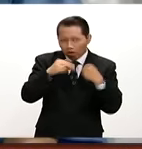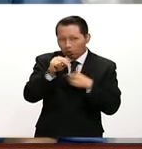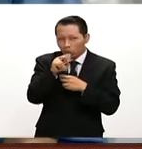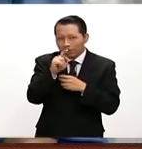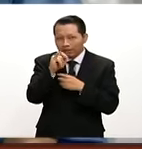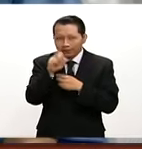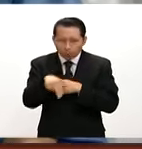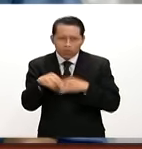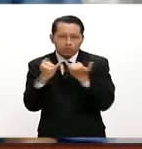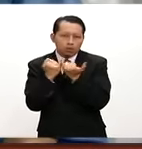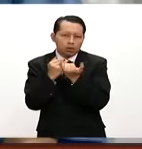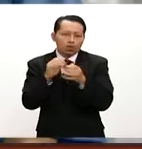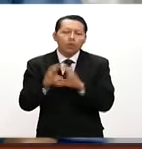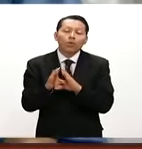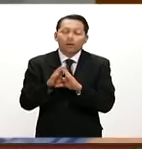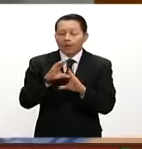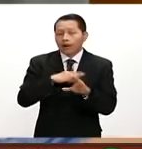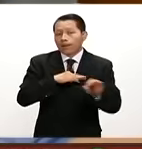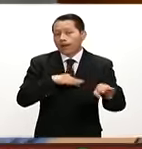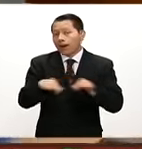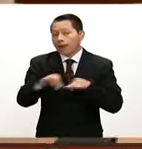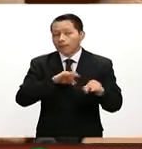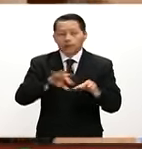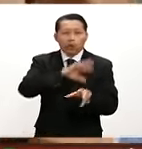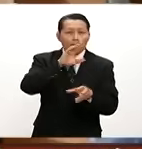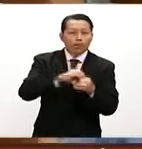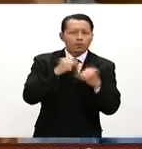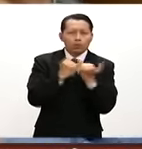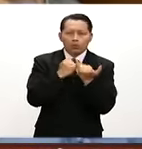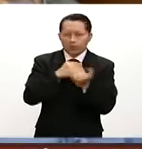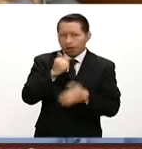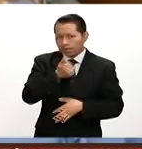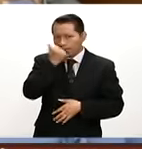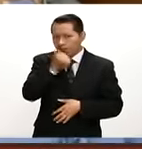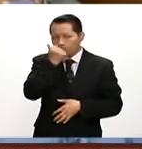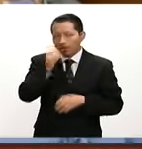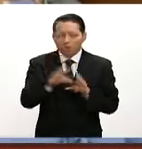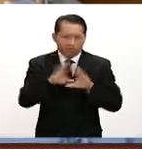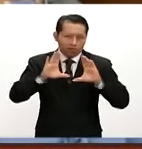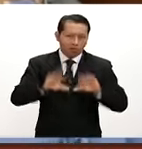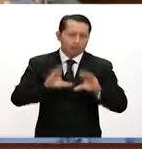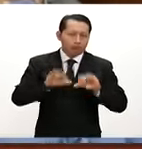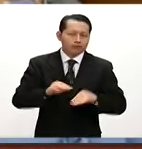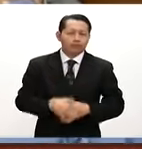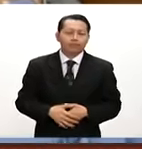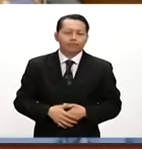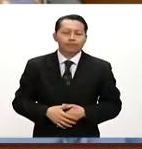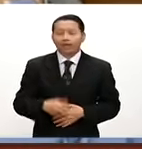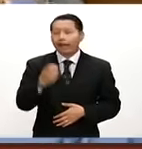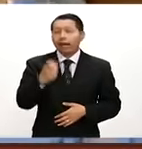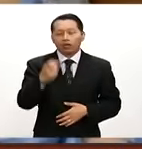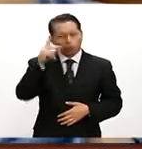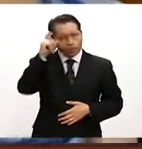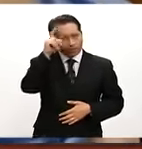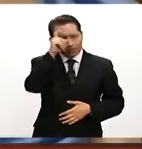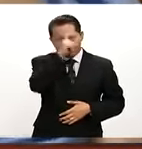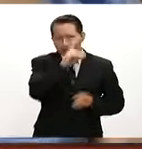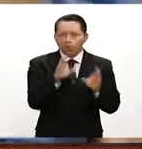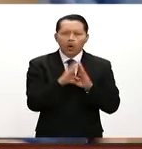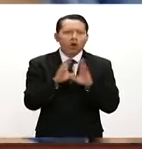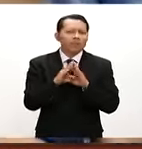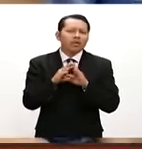trabajo incluso integral, interdisciplinario en los alumnos desde su formación. Ha sido difícil por el